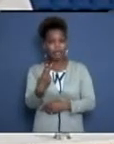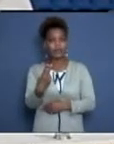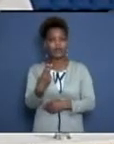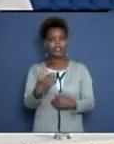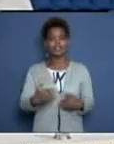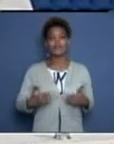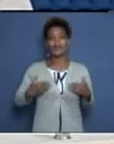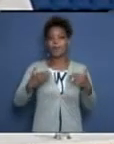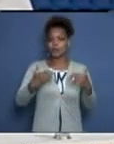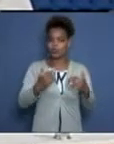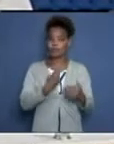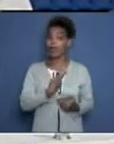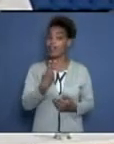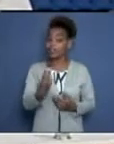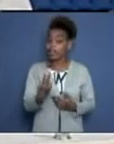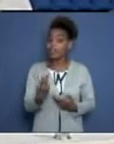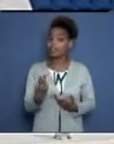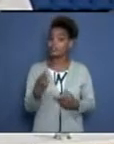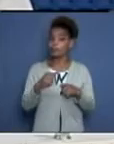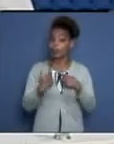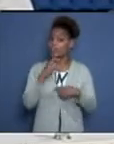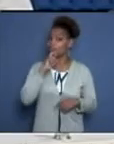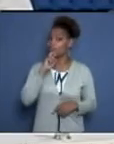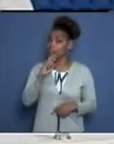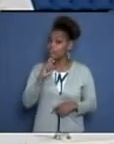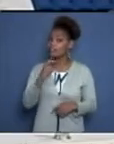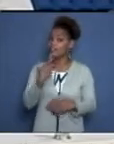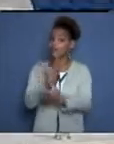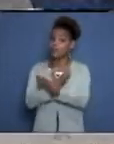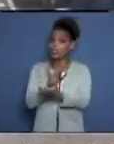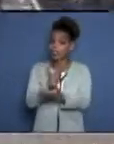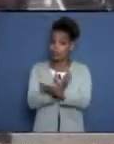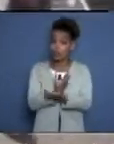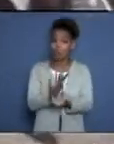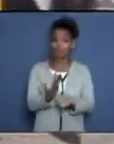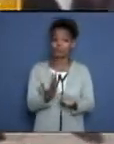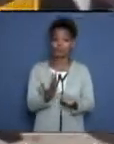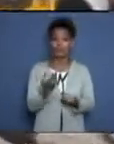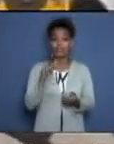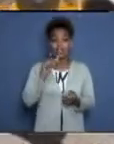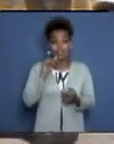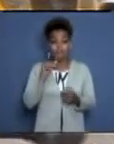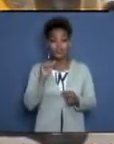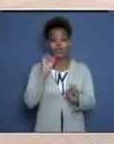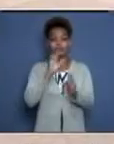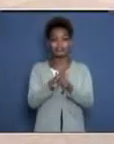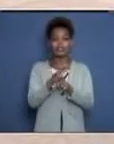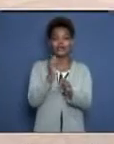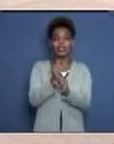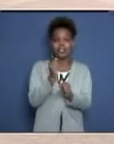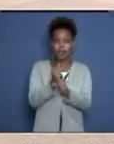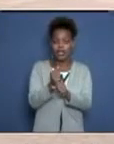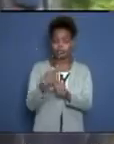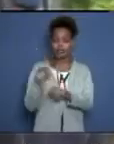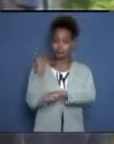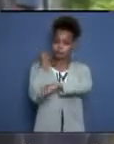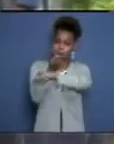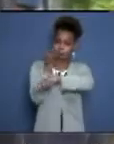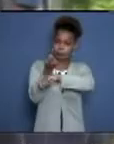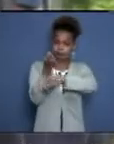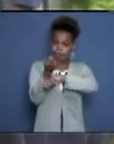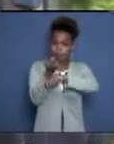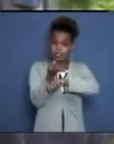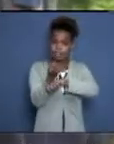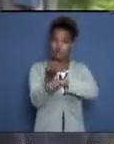decir, con una valentía, porque, bueno, la actividad que se va a hacer no son netamente del sistema, es decir, los hemos tenido que preparar para Aquí estamos viendo